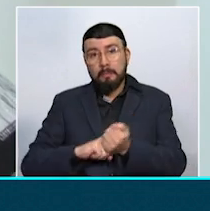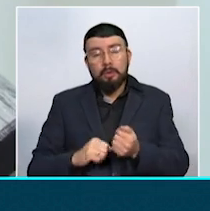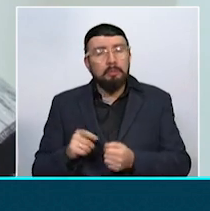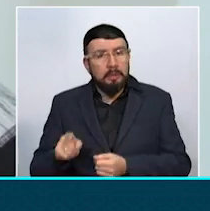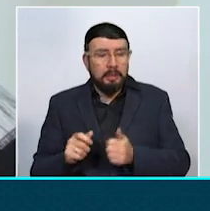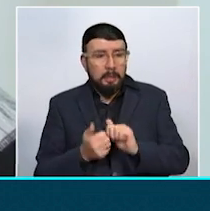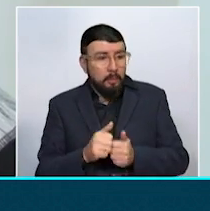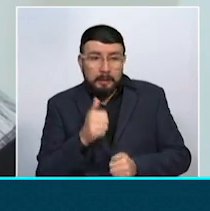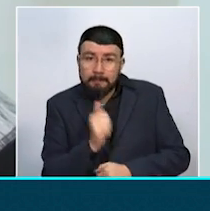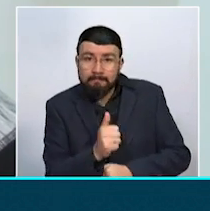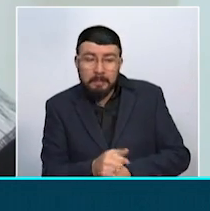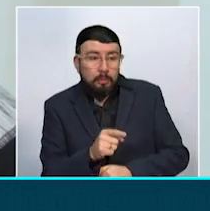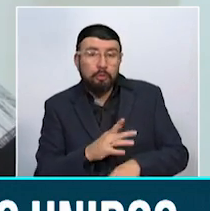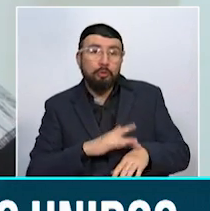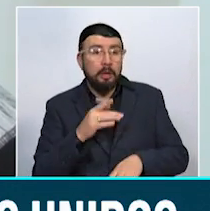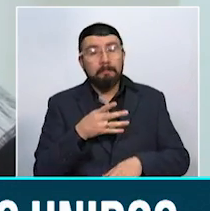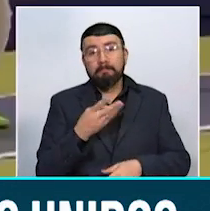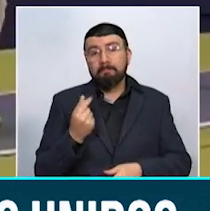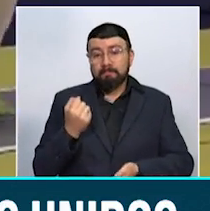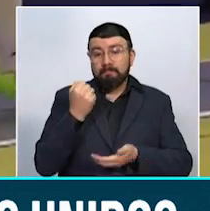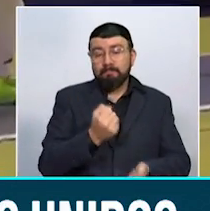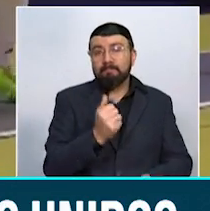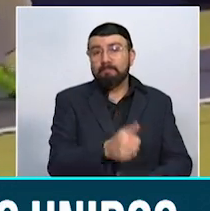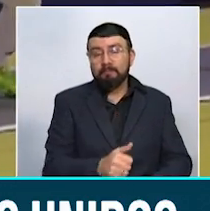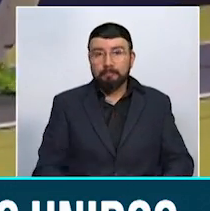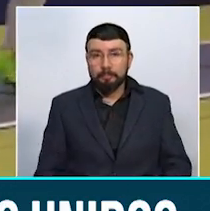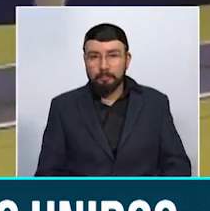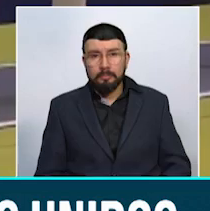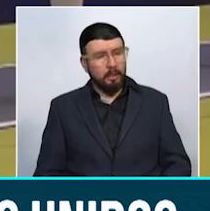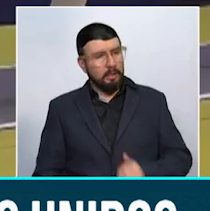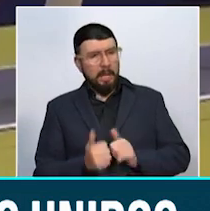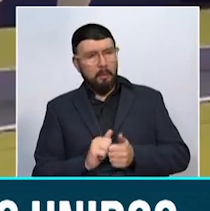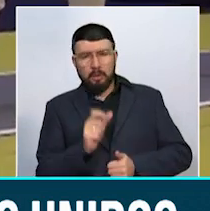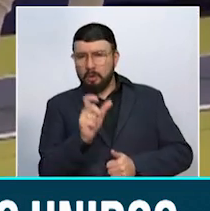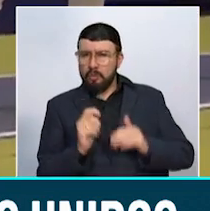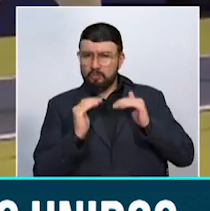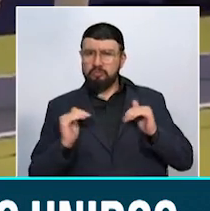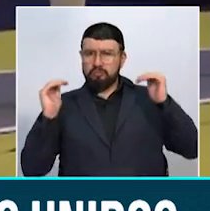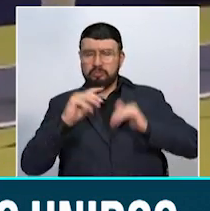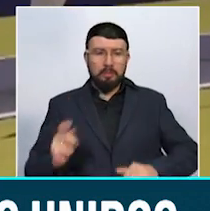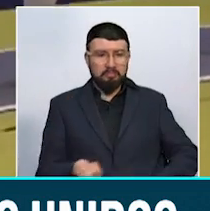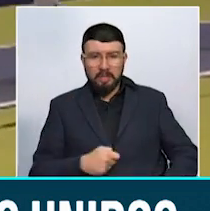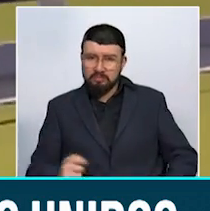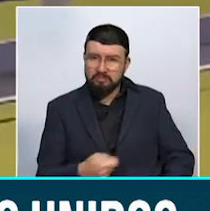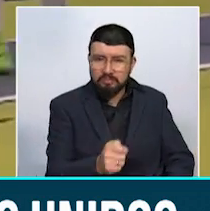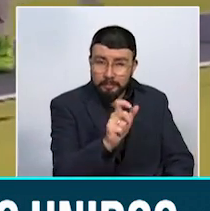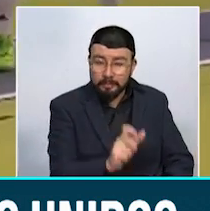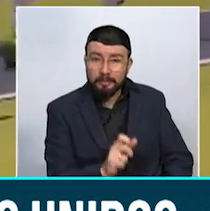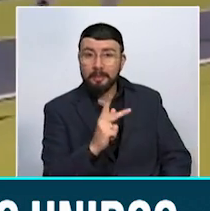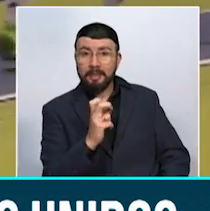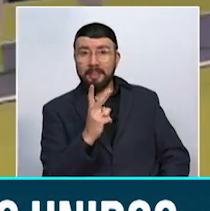deportista porque debe poner los recursos el deportista. Uno de los deportistas de alto potencial en Esgrima, Kevin Andrés Restrepo, ha